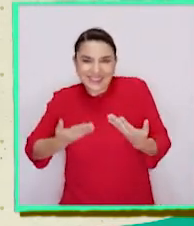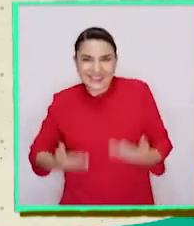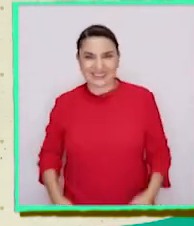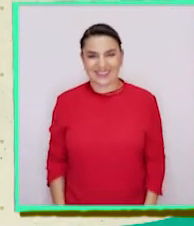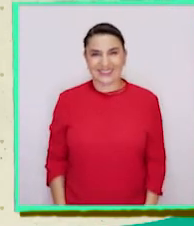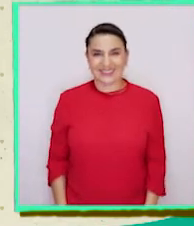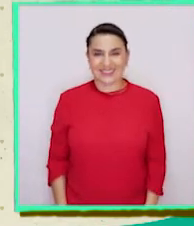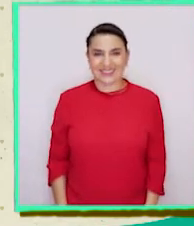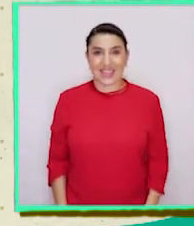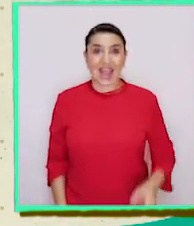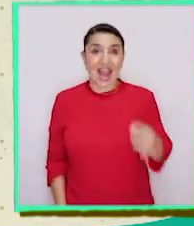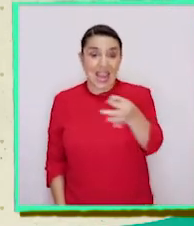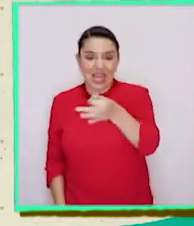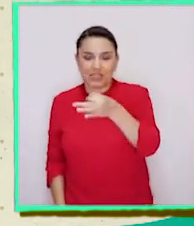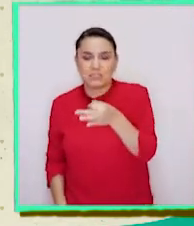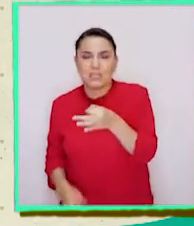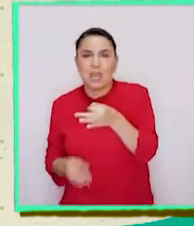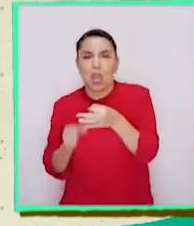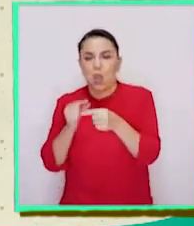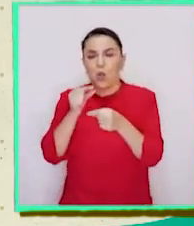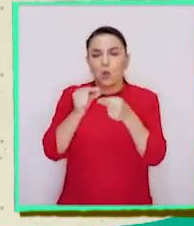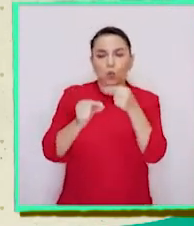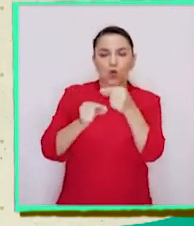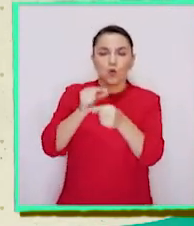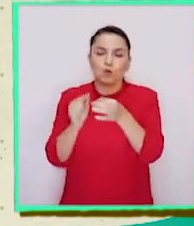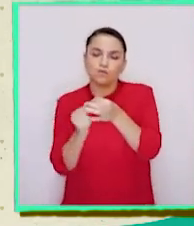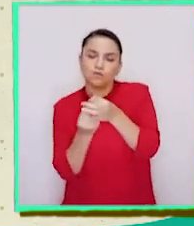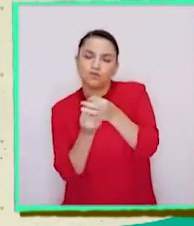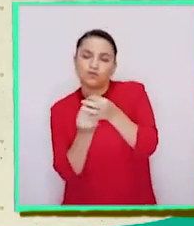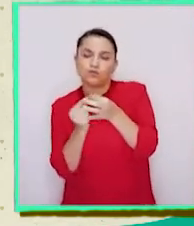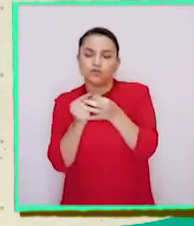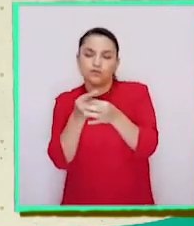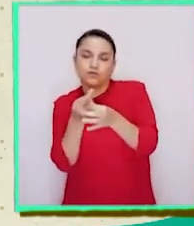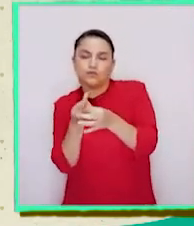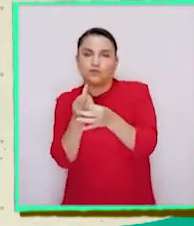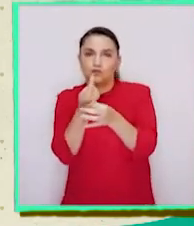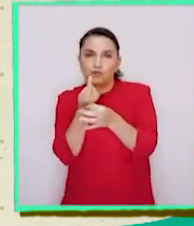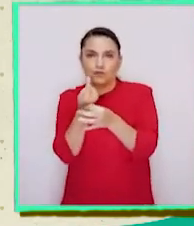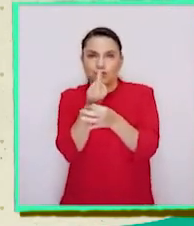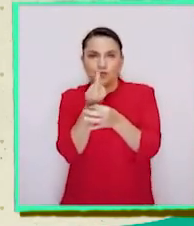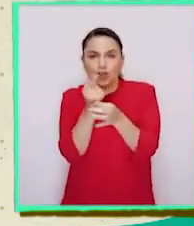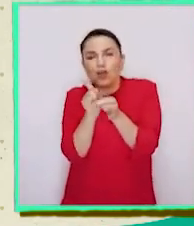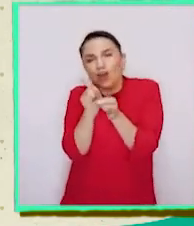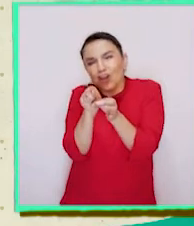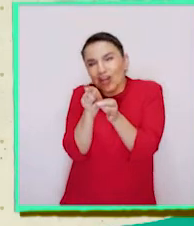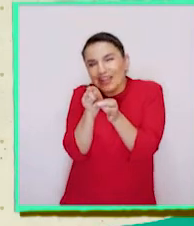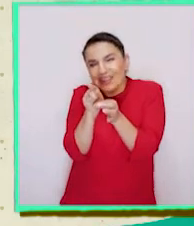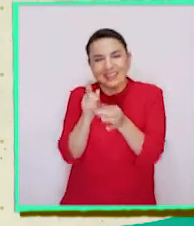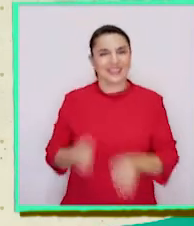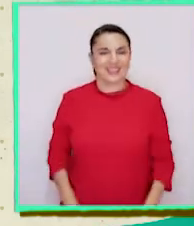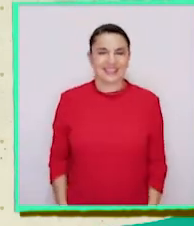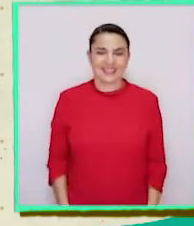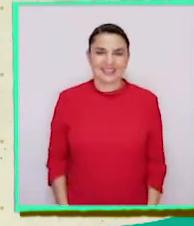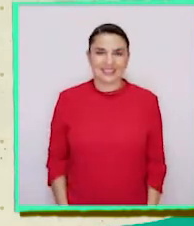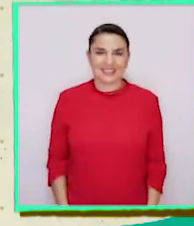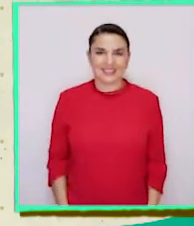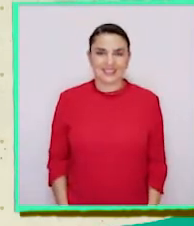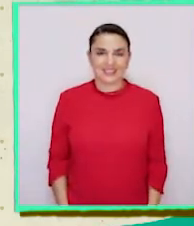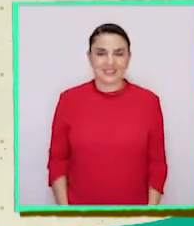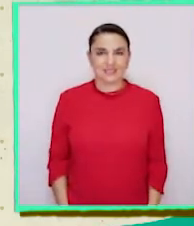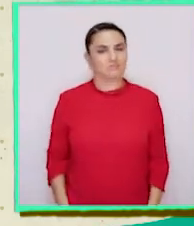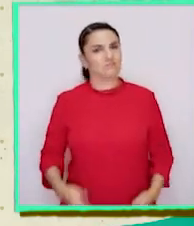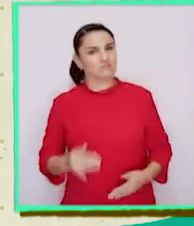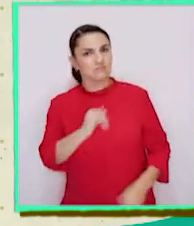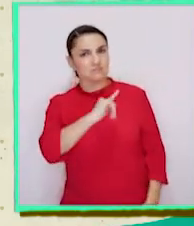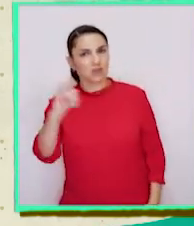¡Correcto! La lenteja poco a poco comienza a crecer y le sale una especie de colita. ¿Y